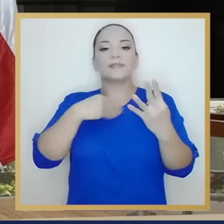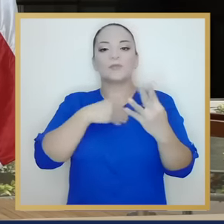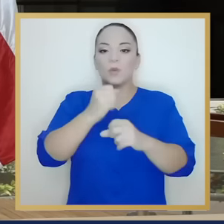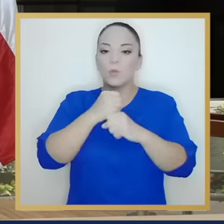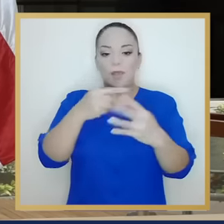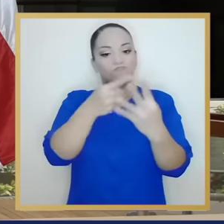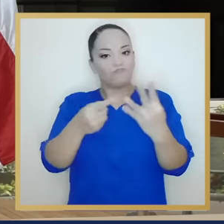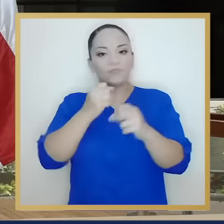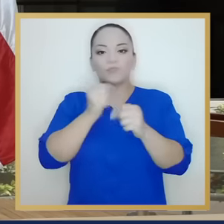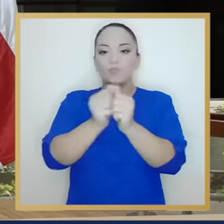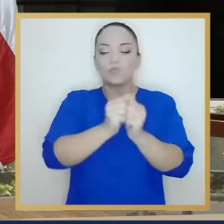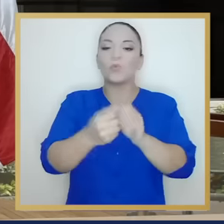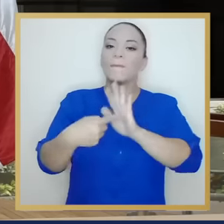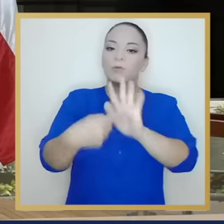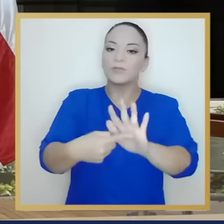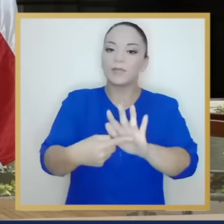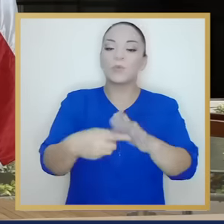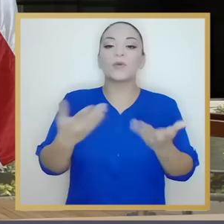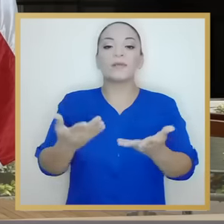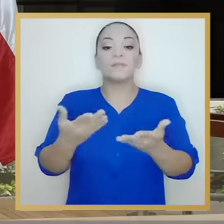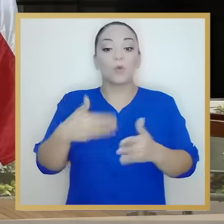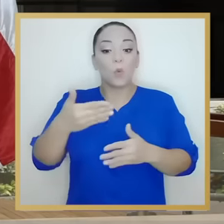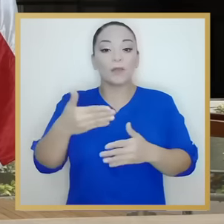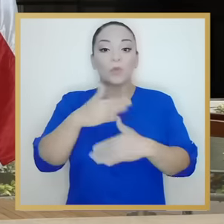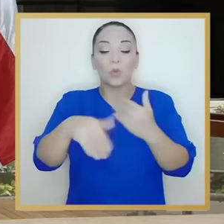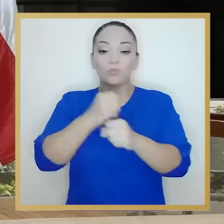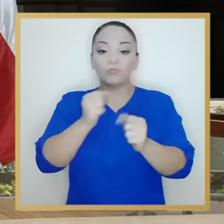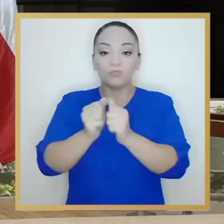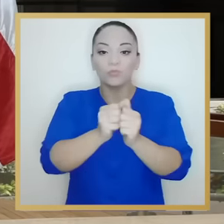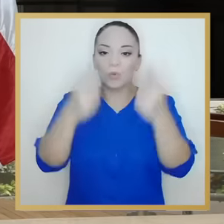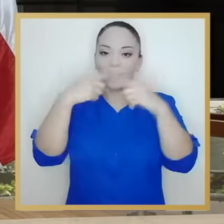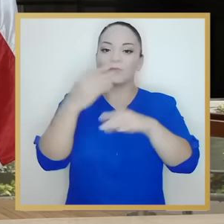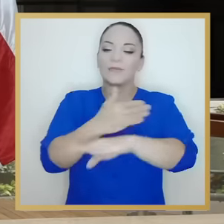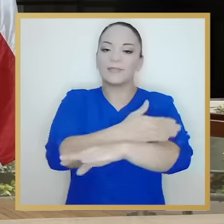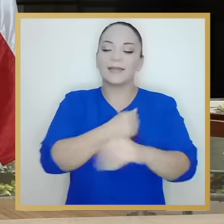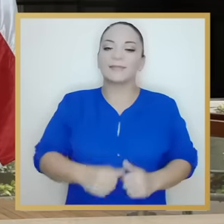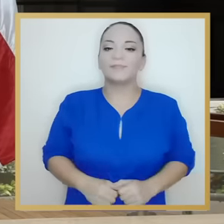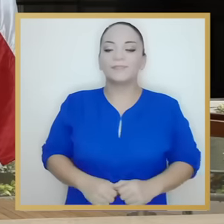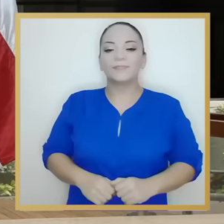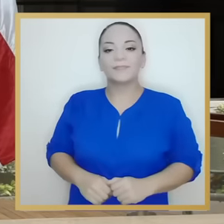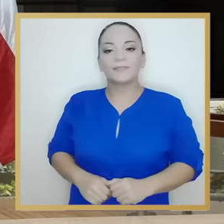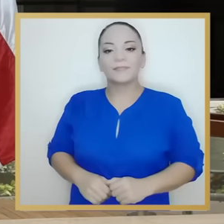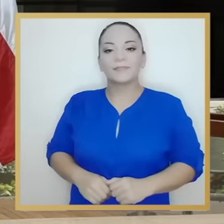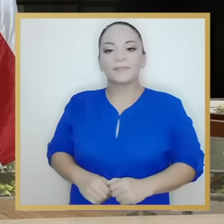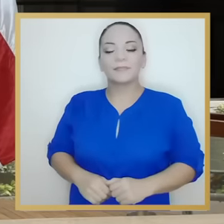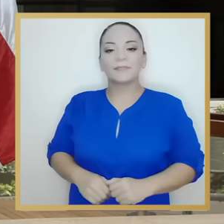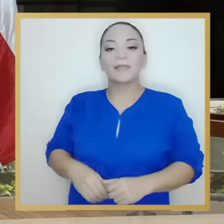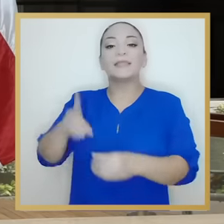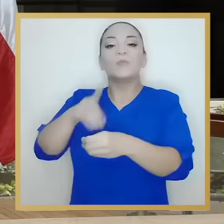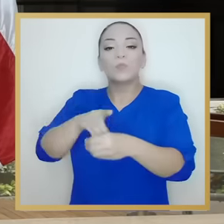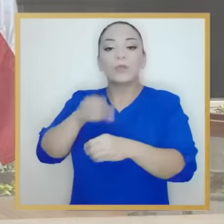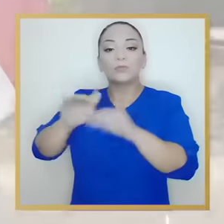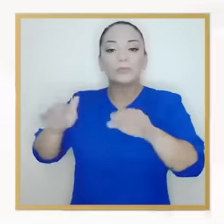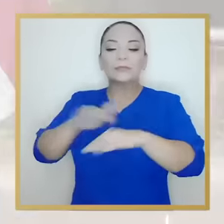pero el Ministerio de Turismo y el Ministerio de Seguridad, dando muestras de que cuando jalamos la carreta juntos,